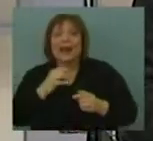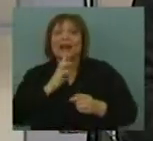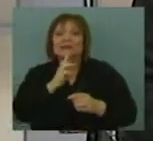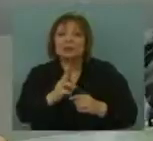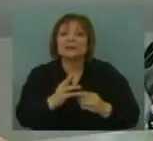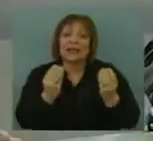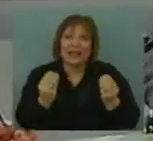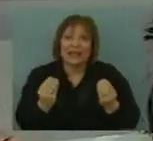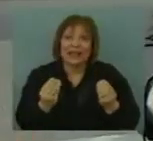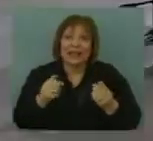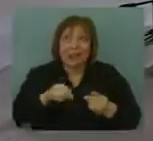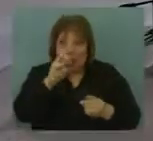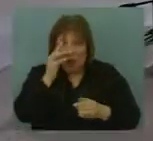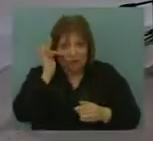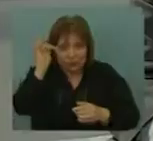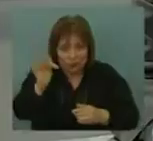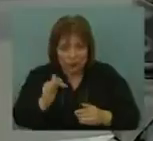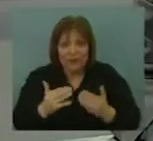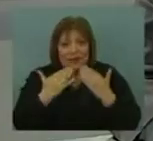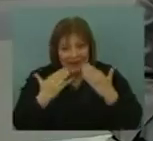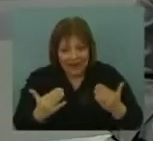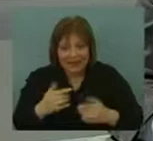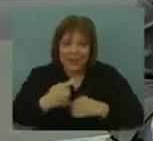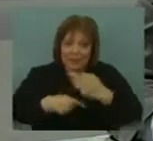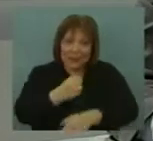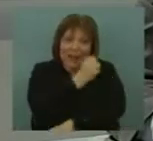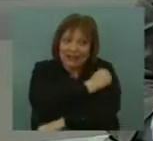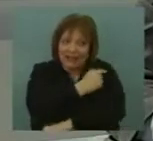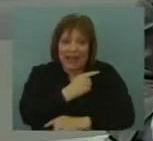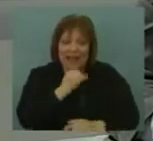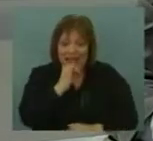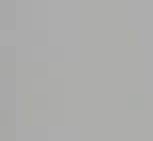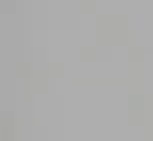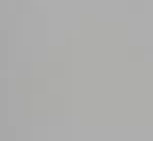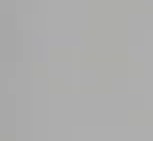externa. Exactamente, gracias Álvaro, como siempre, un gusto. Continúa Romy con más Info TN.